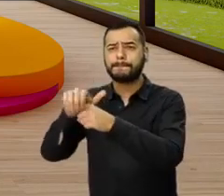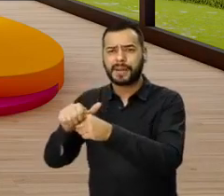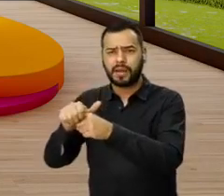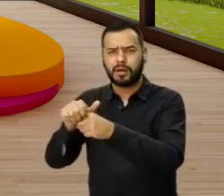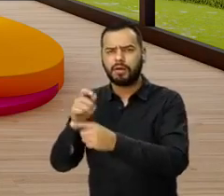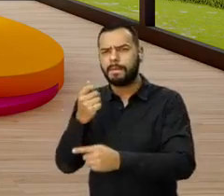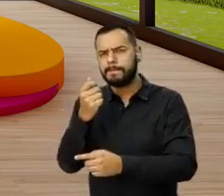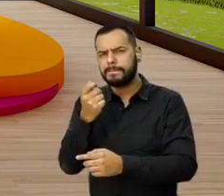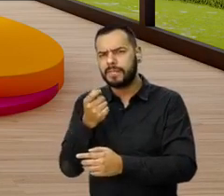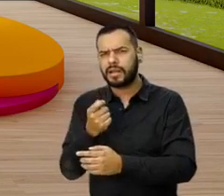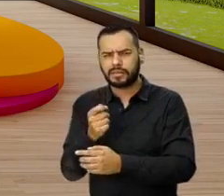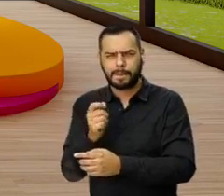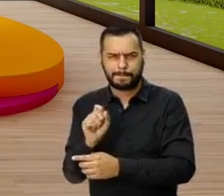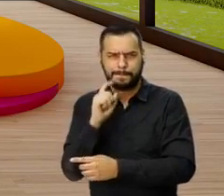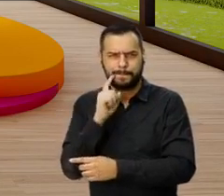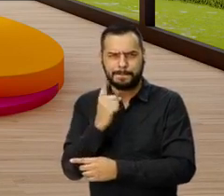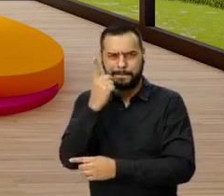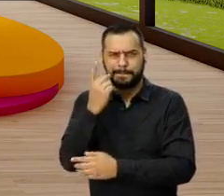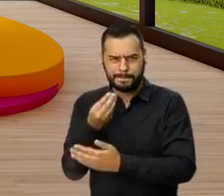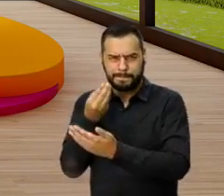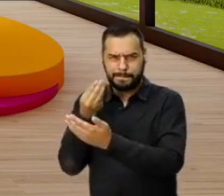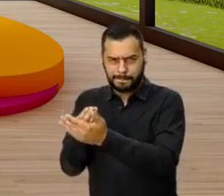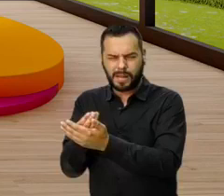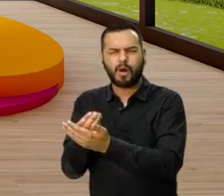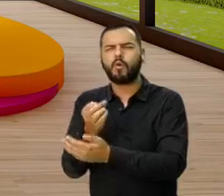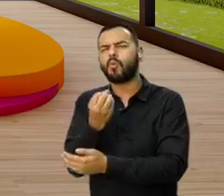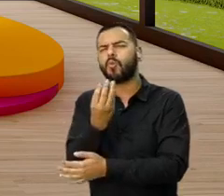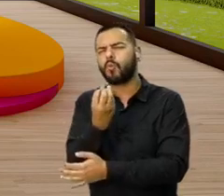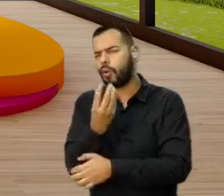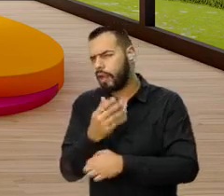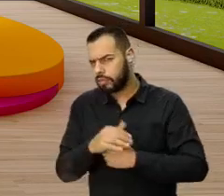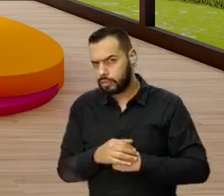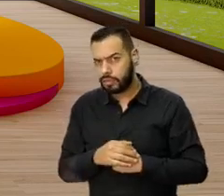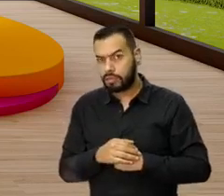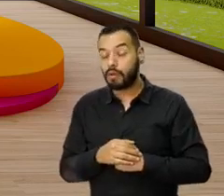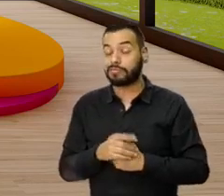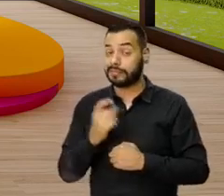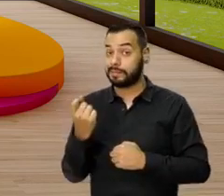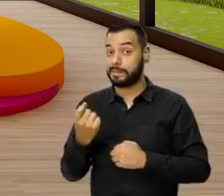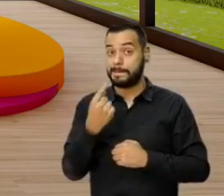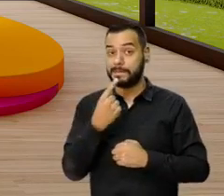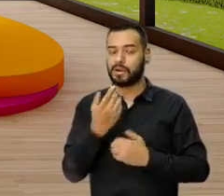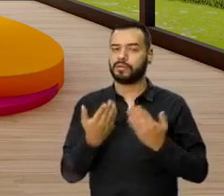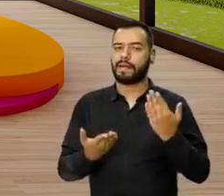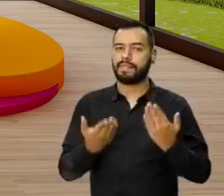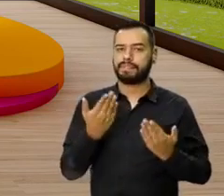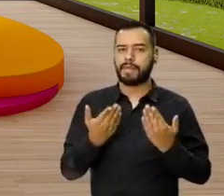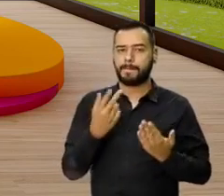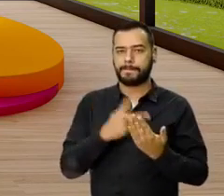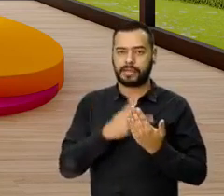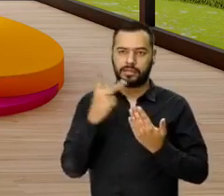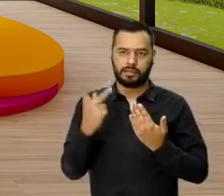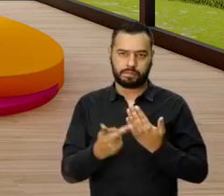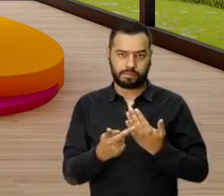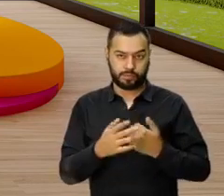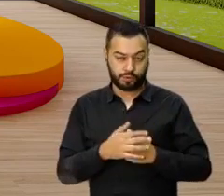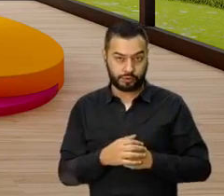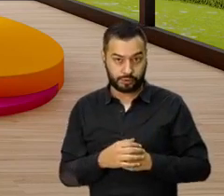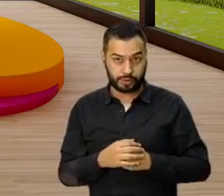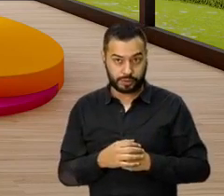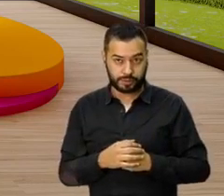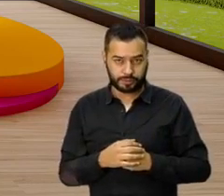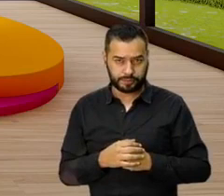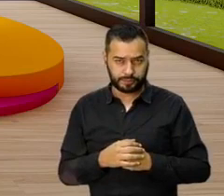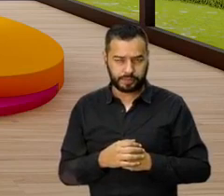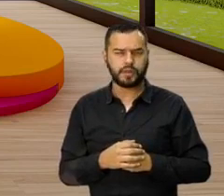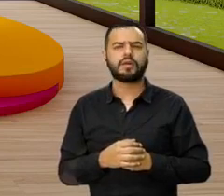proyectos y cuál es el plazo de cuota inicial? Bueno, esta pregunta es... este momento esta pregunta depende del proyecto. Ok. Entonces no